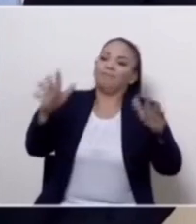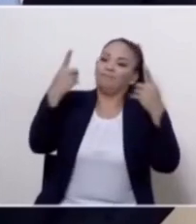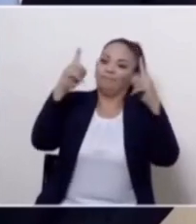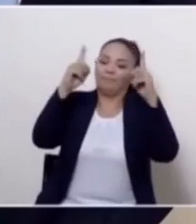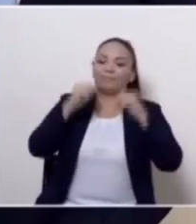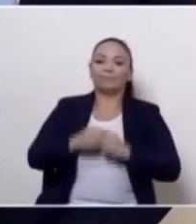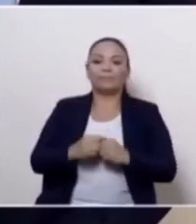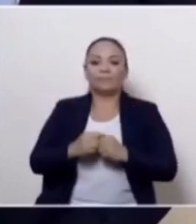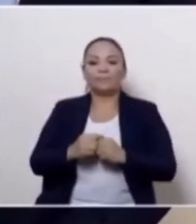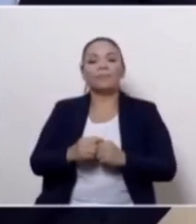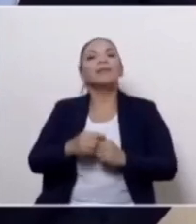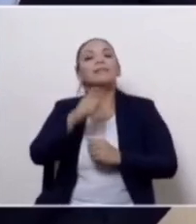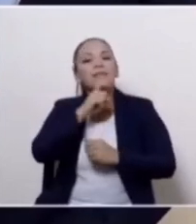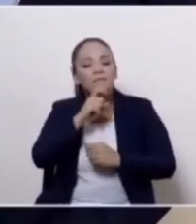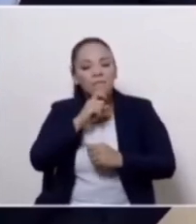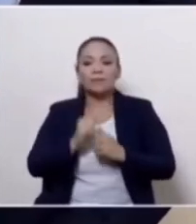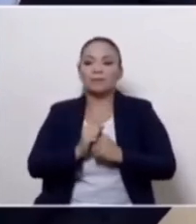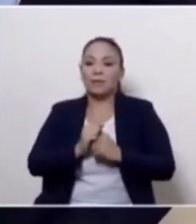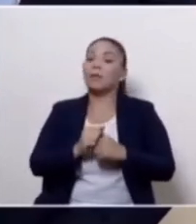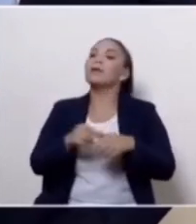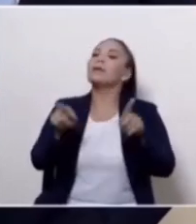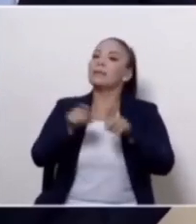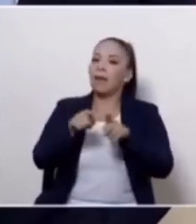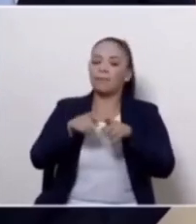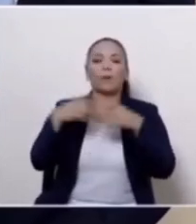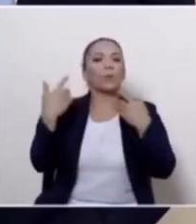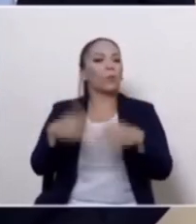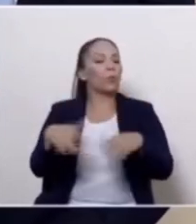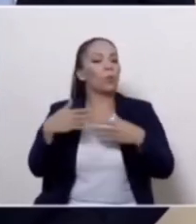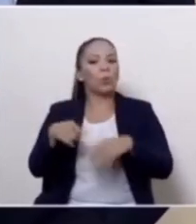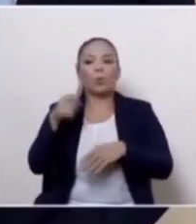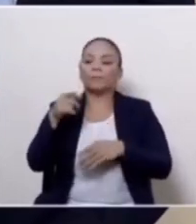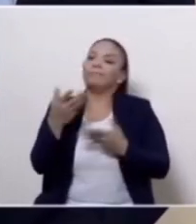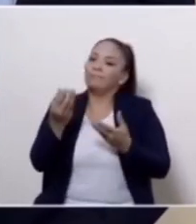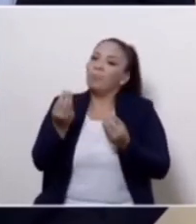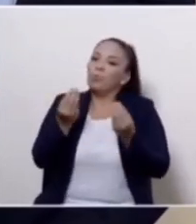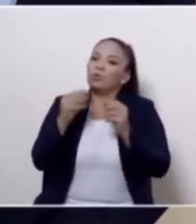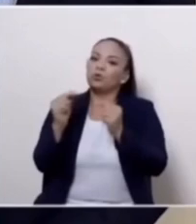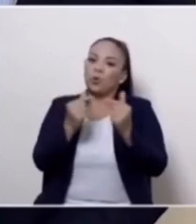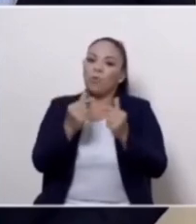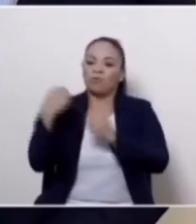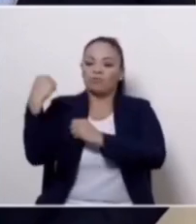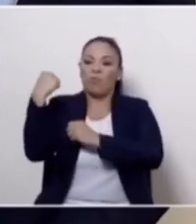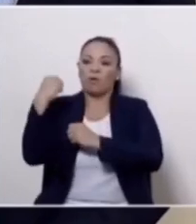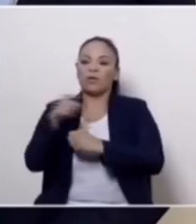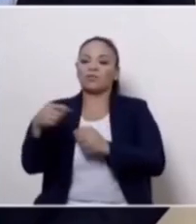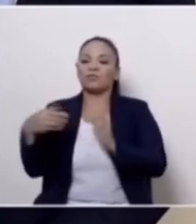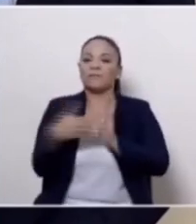aunque implique muchos ataques de grupos poderosos, esto es una prueba de que en la vida todo es posible.